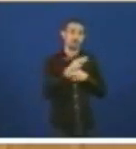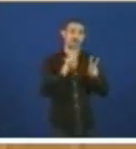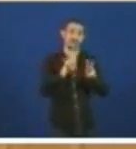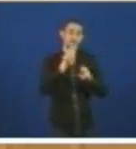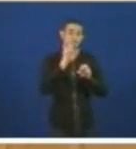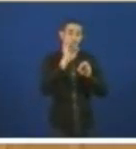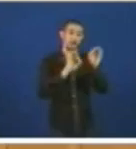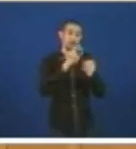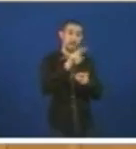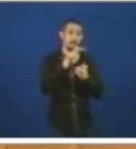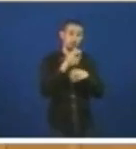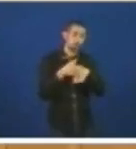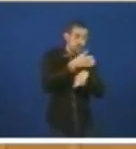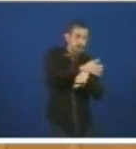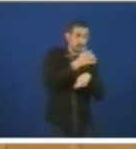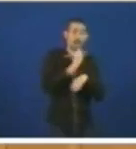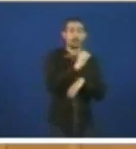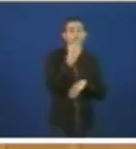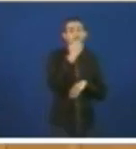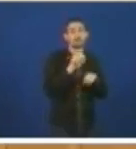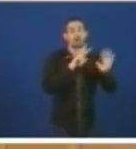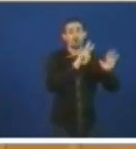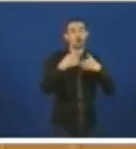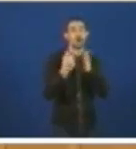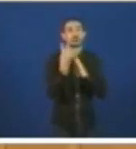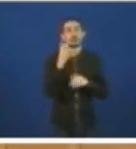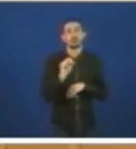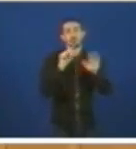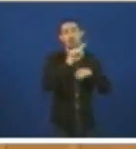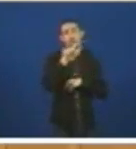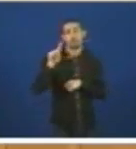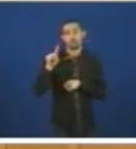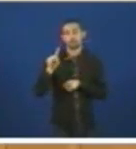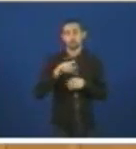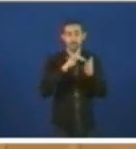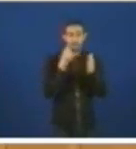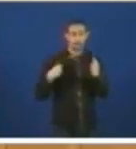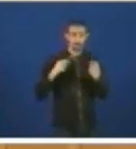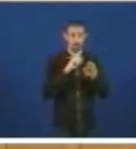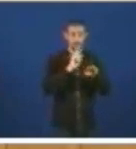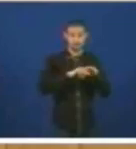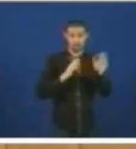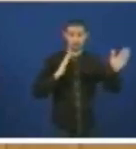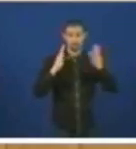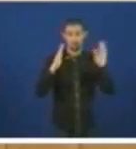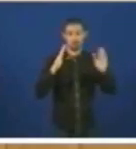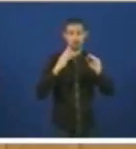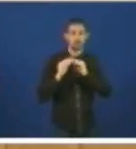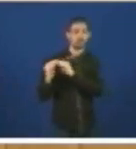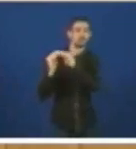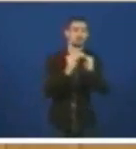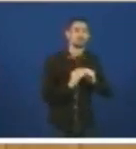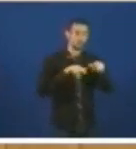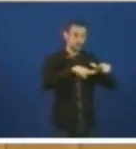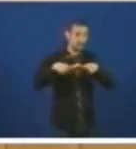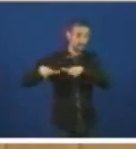entre os anos 2008 e 2011, cando o grupo Navantia, nese mesmo tempo, no conjunto das súas instalacións,